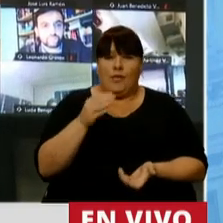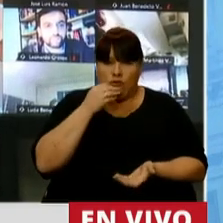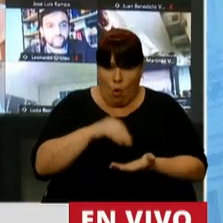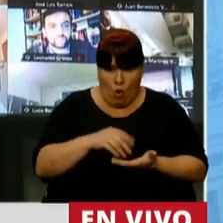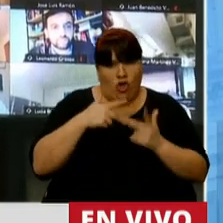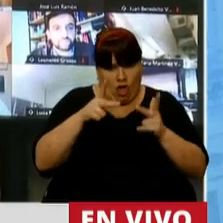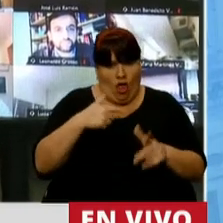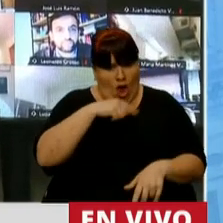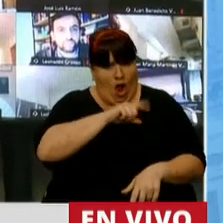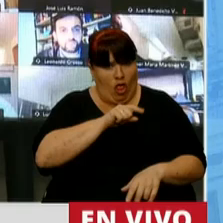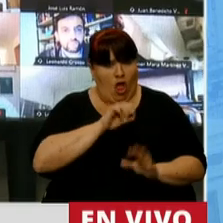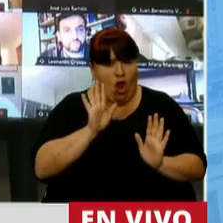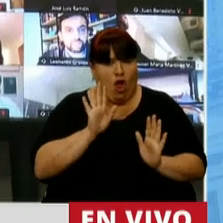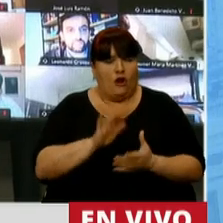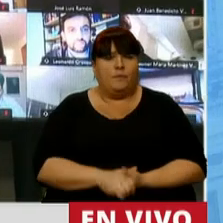y esto lo digo con dolor,